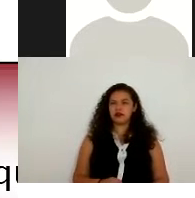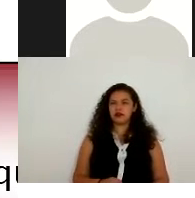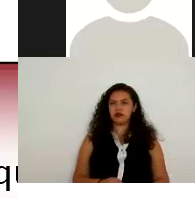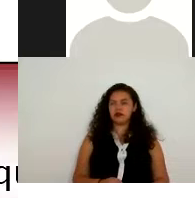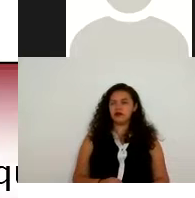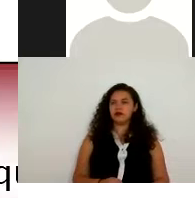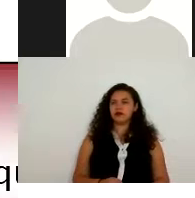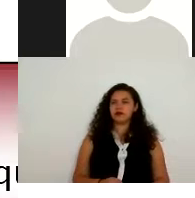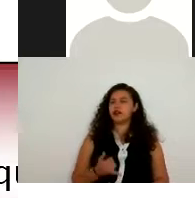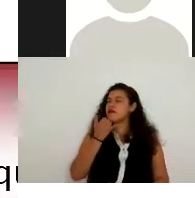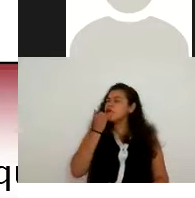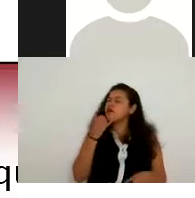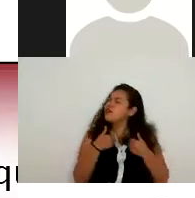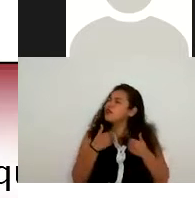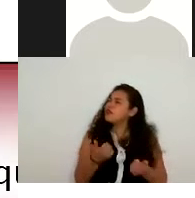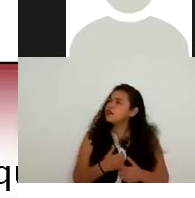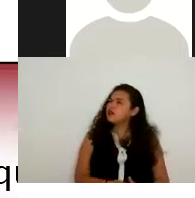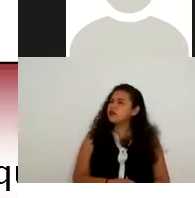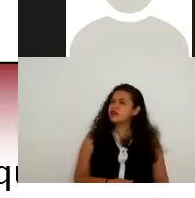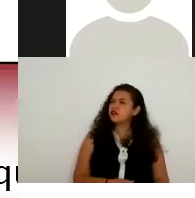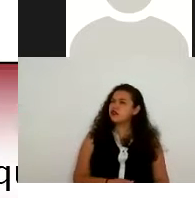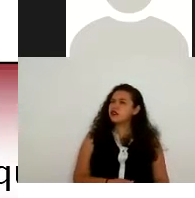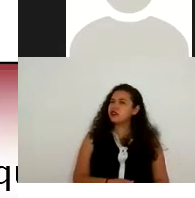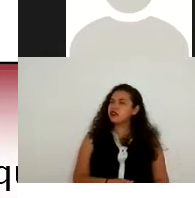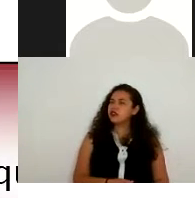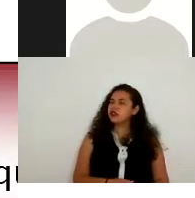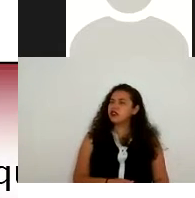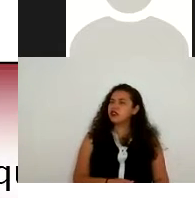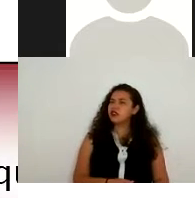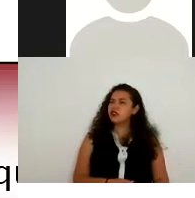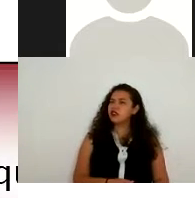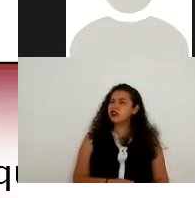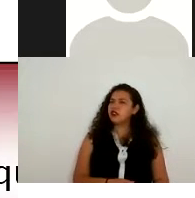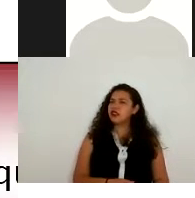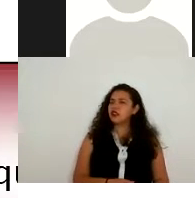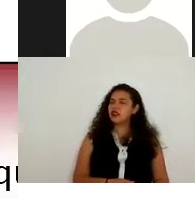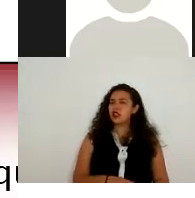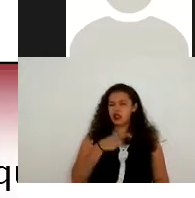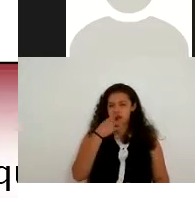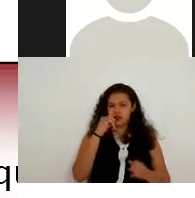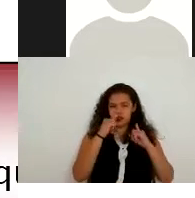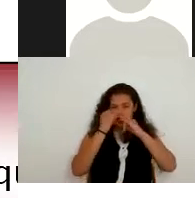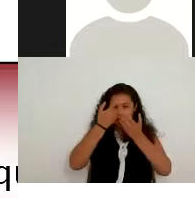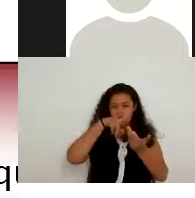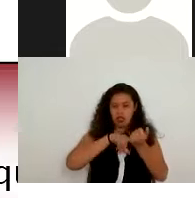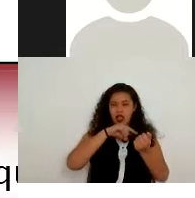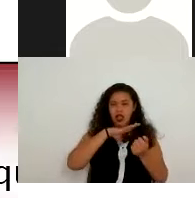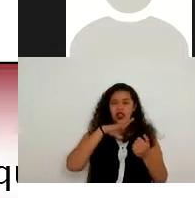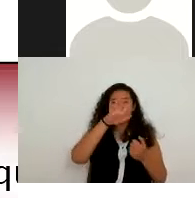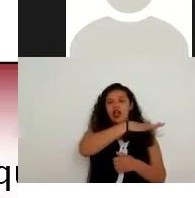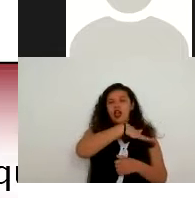perdón no entendí si si en el interior de sus instituciones existe esta figura de